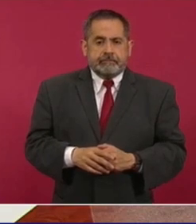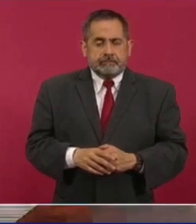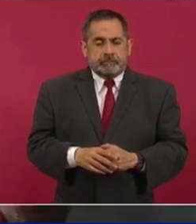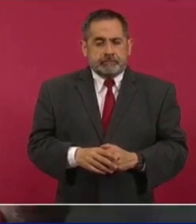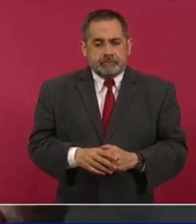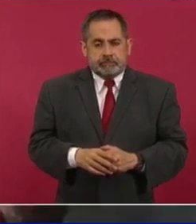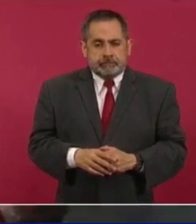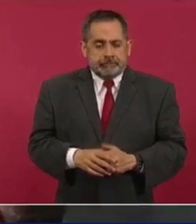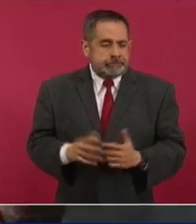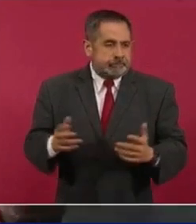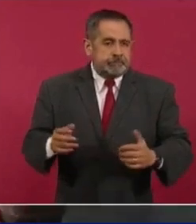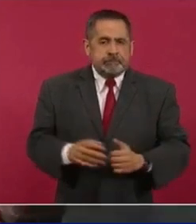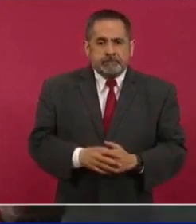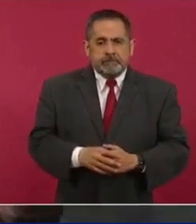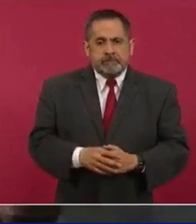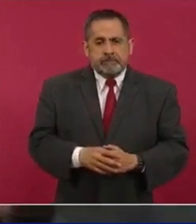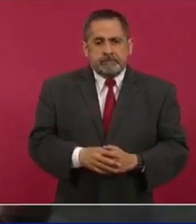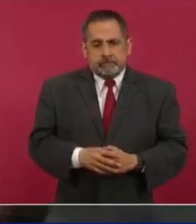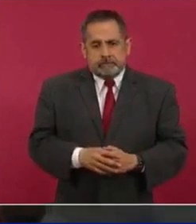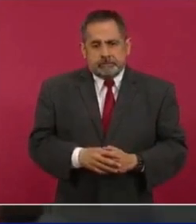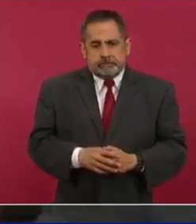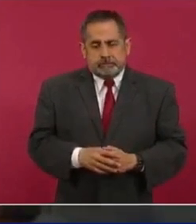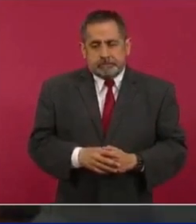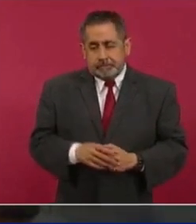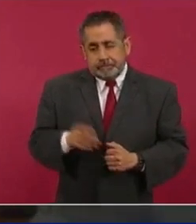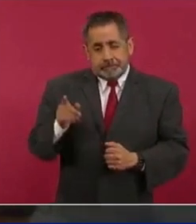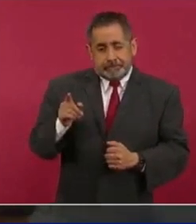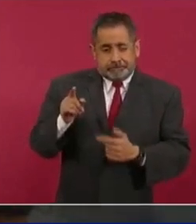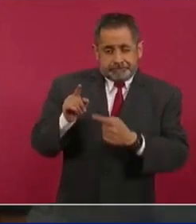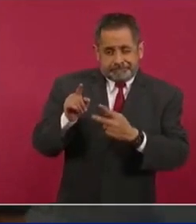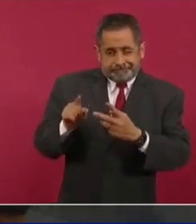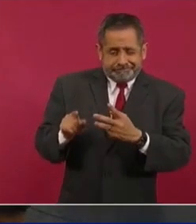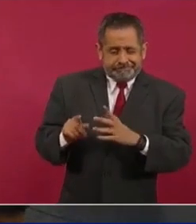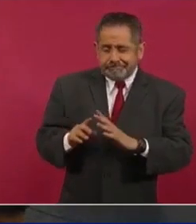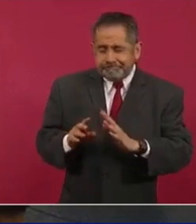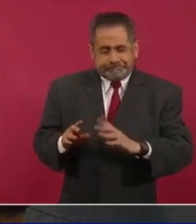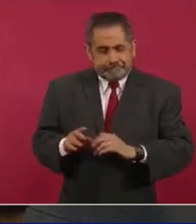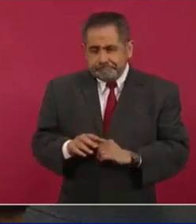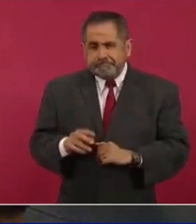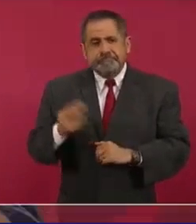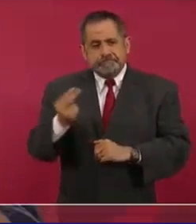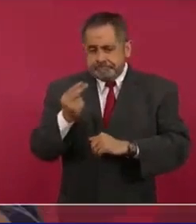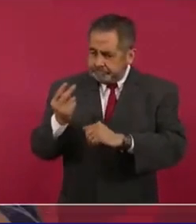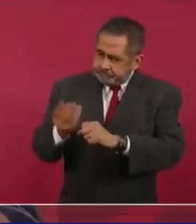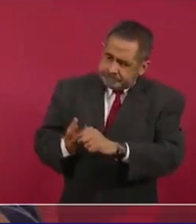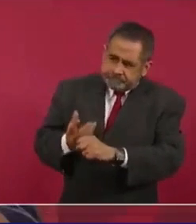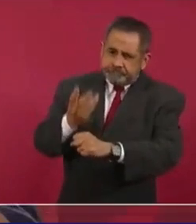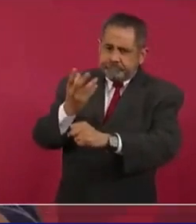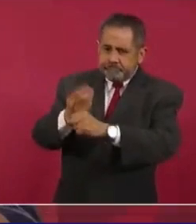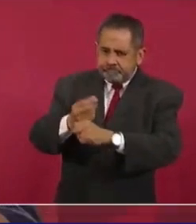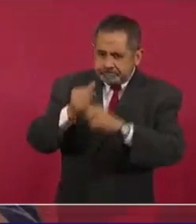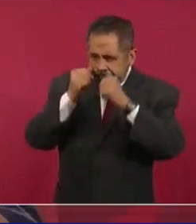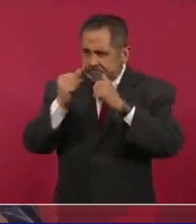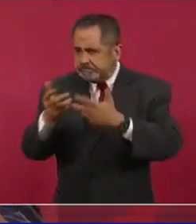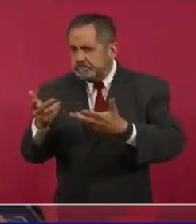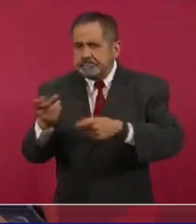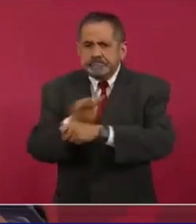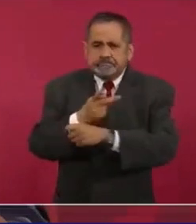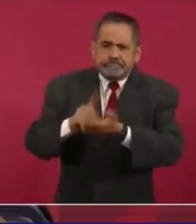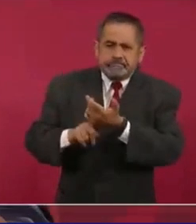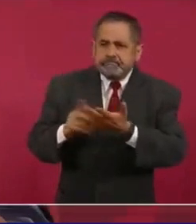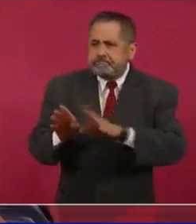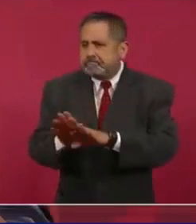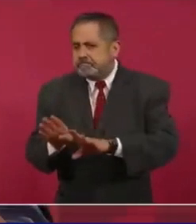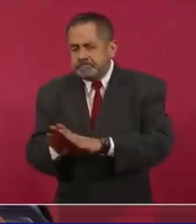Entonces, todo eso sí requiere de atención. Más que hay que